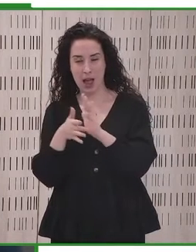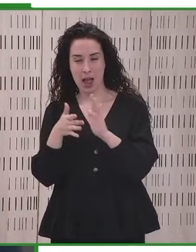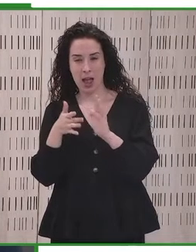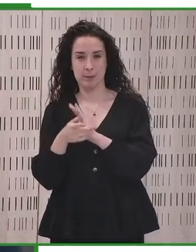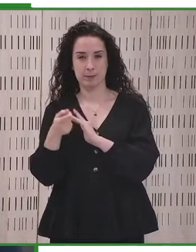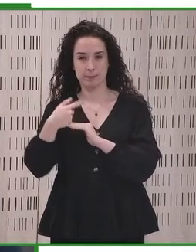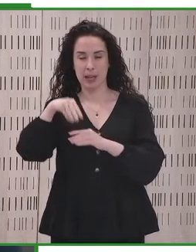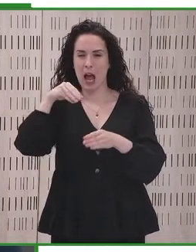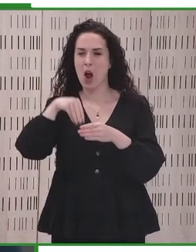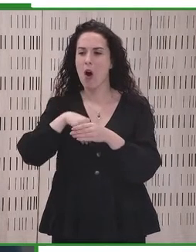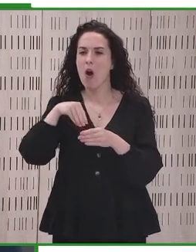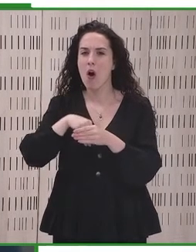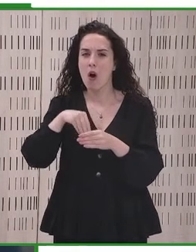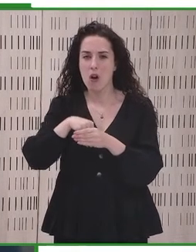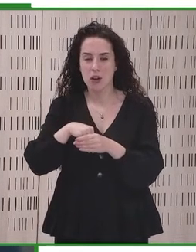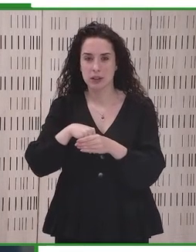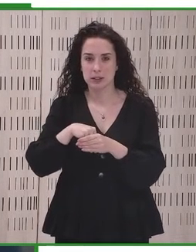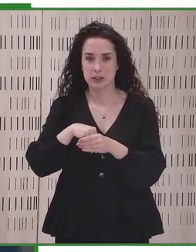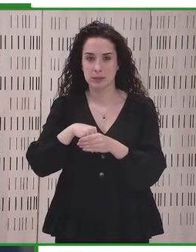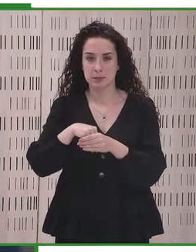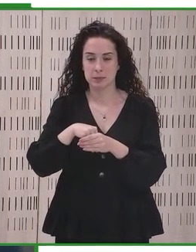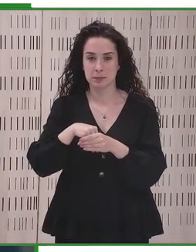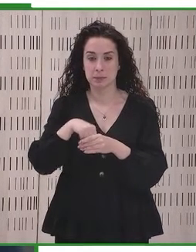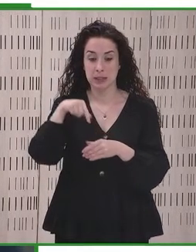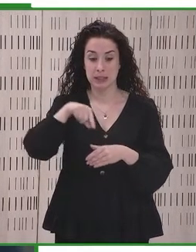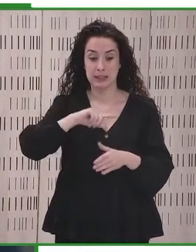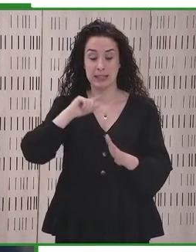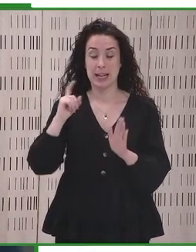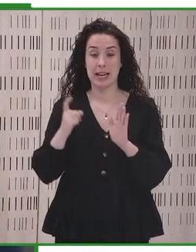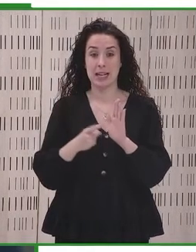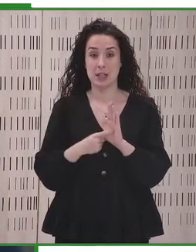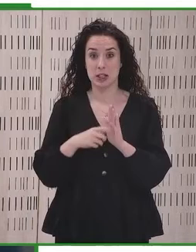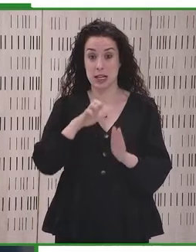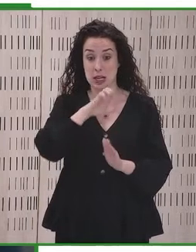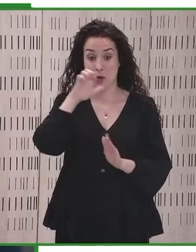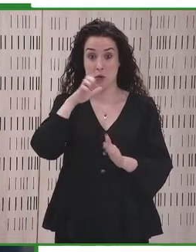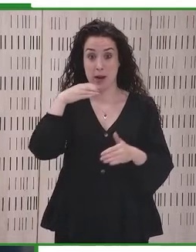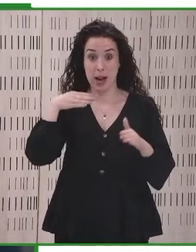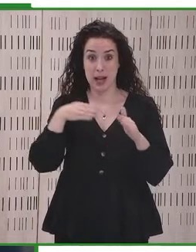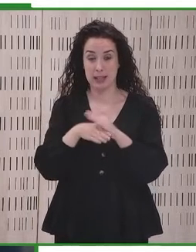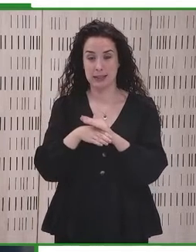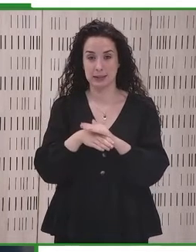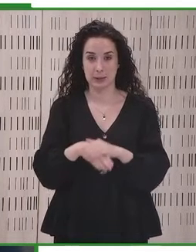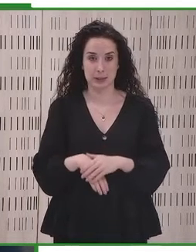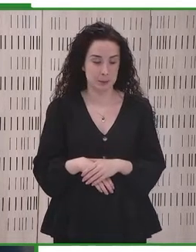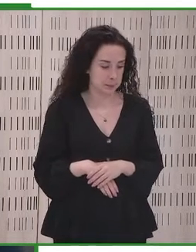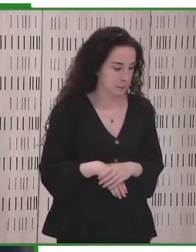tecnológico. Ahora me gustaría detallar cuál es el